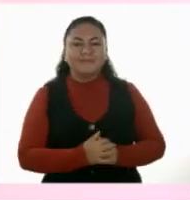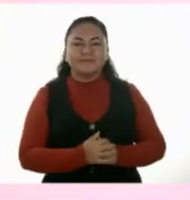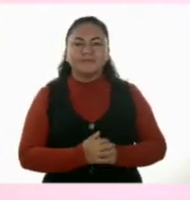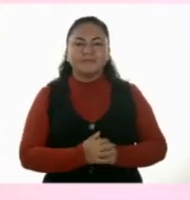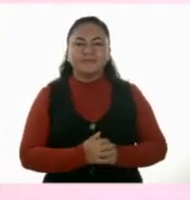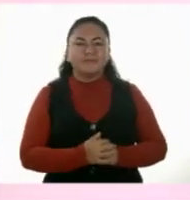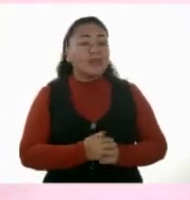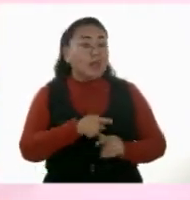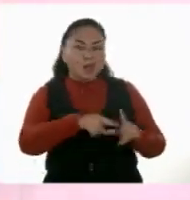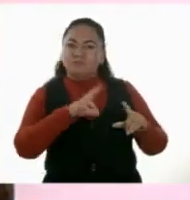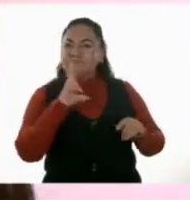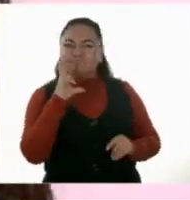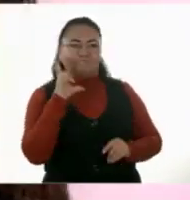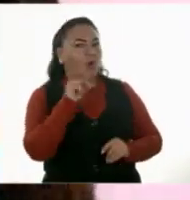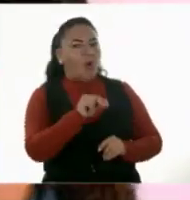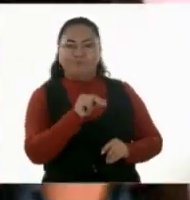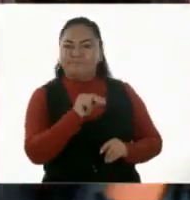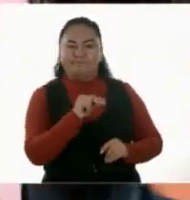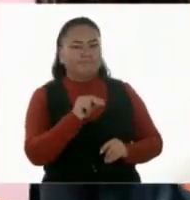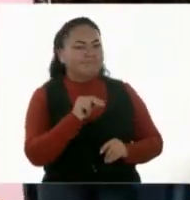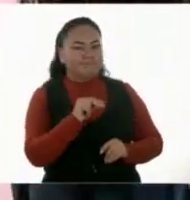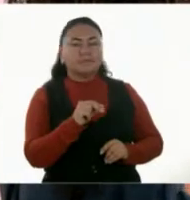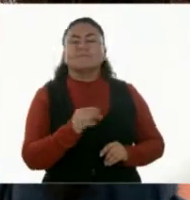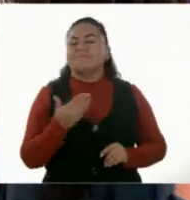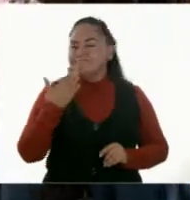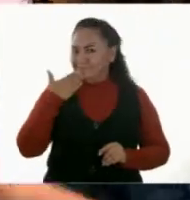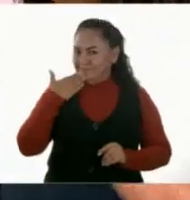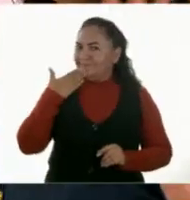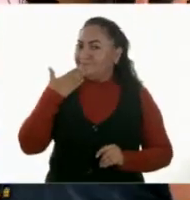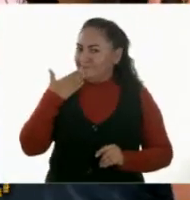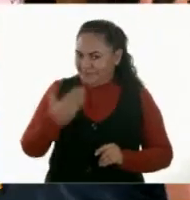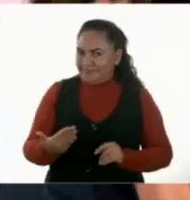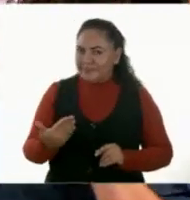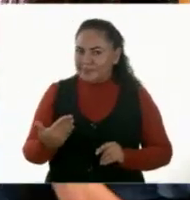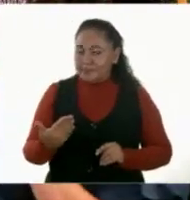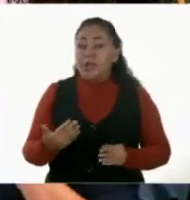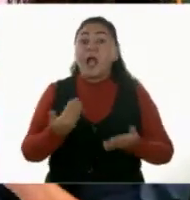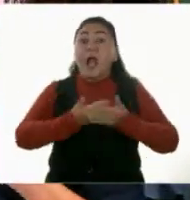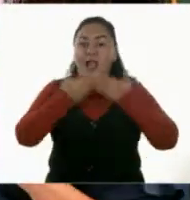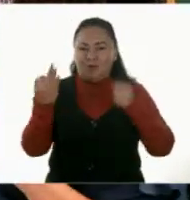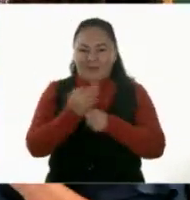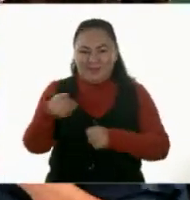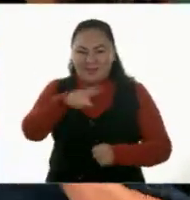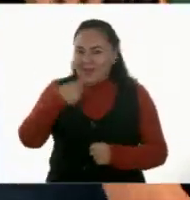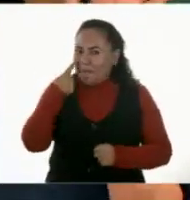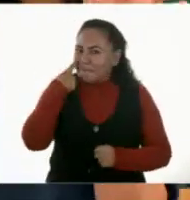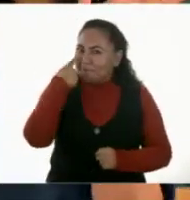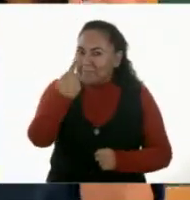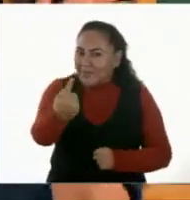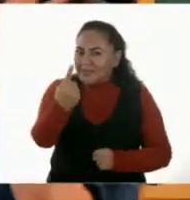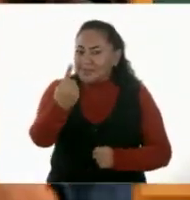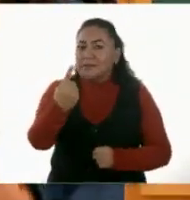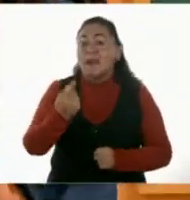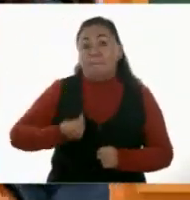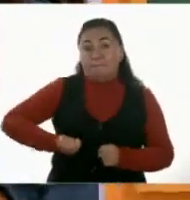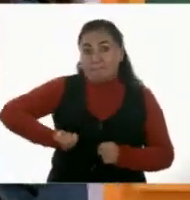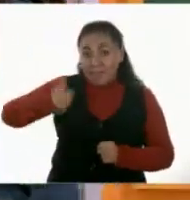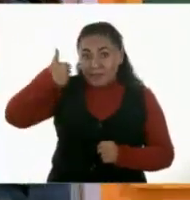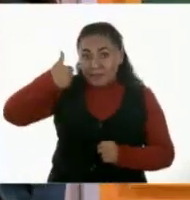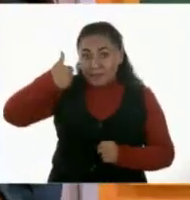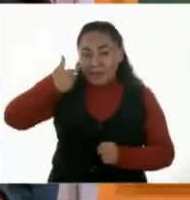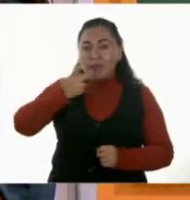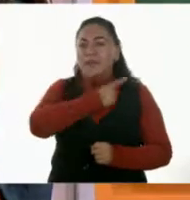No. No. Muy bien. Muy bien. Como podemos ver nosotros, entonces tenemos primero que